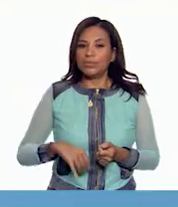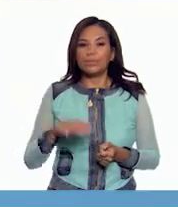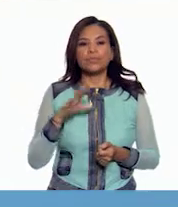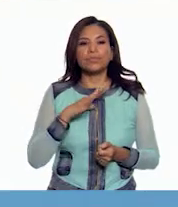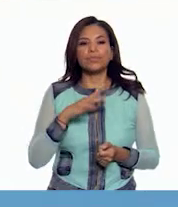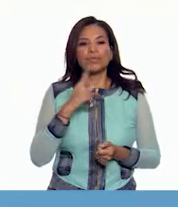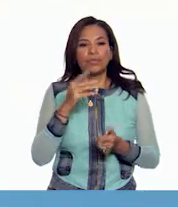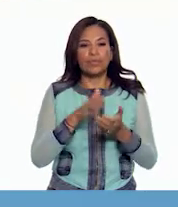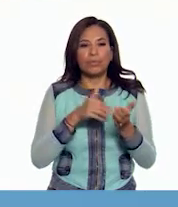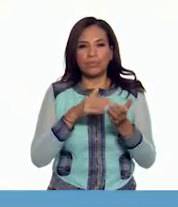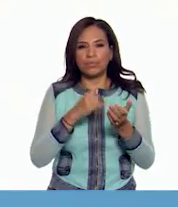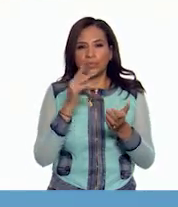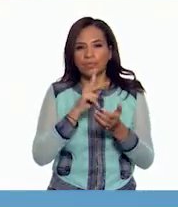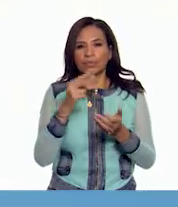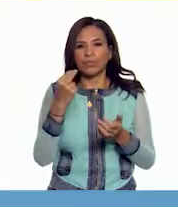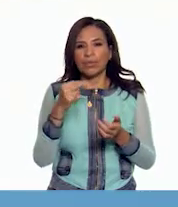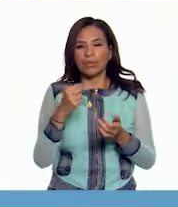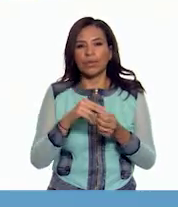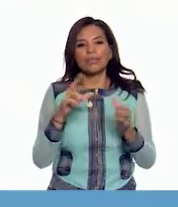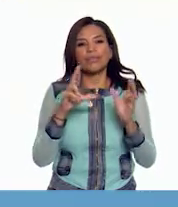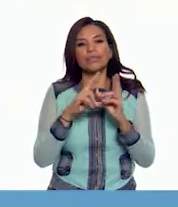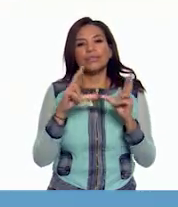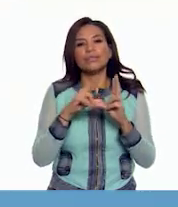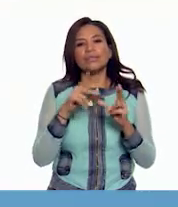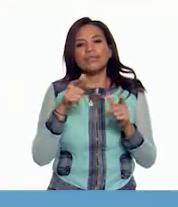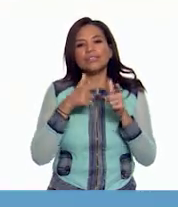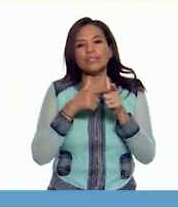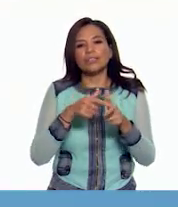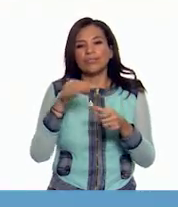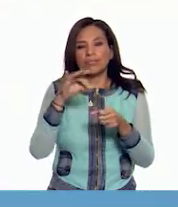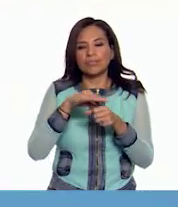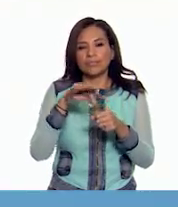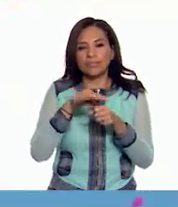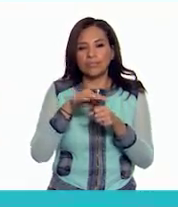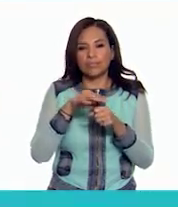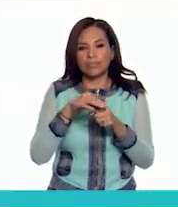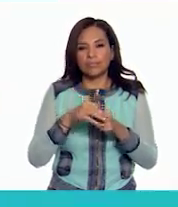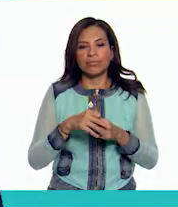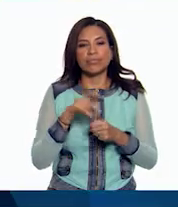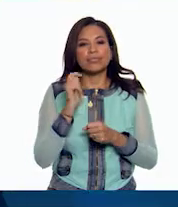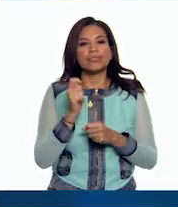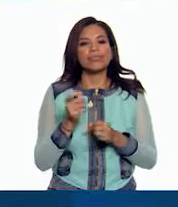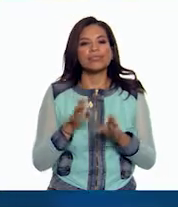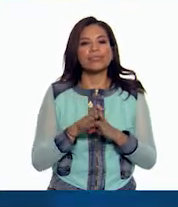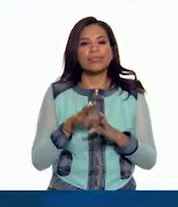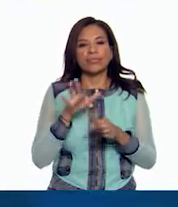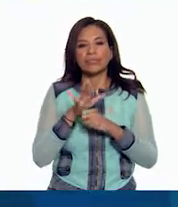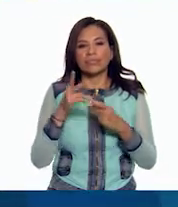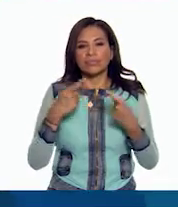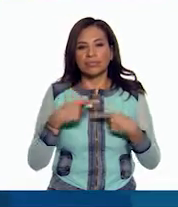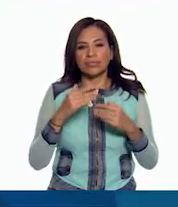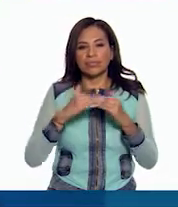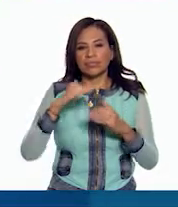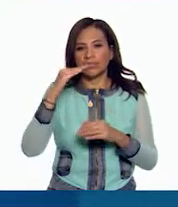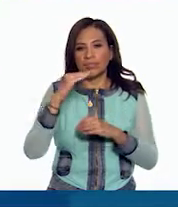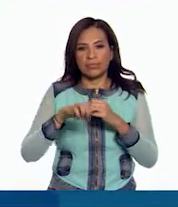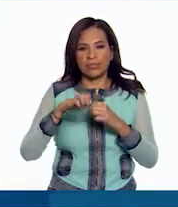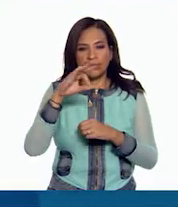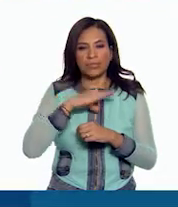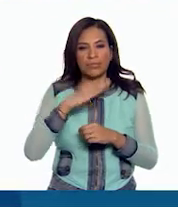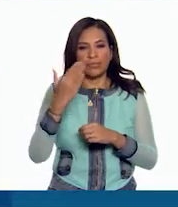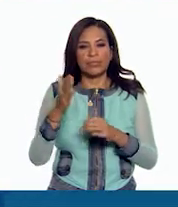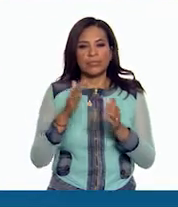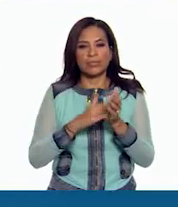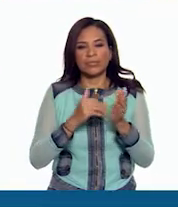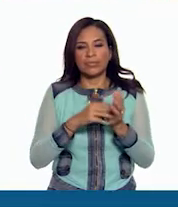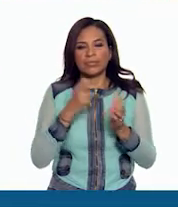Existía un documento similar que se llamaba credencial permanente del lector. La cosa es que cualquier persona mayor de edad podía solicitar